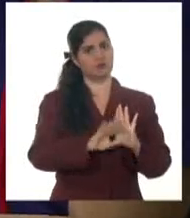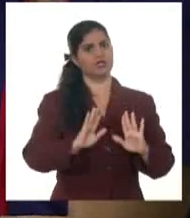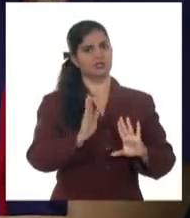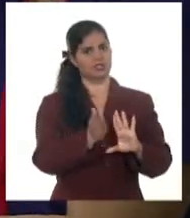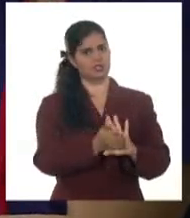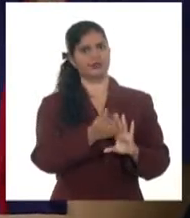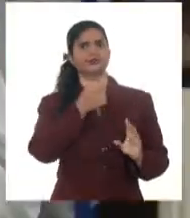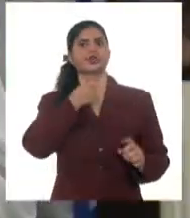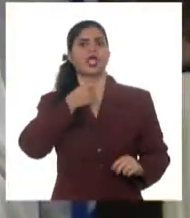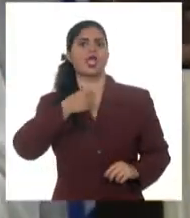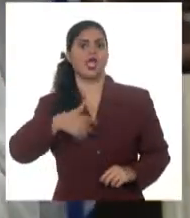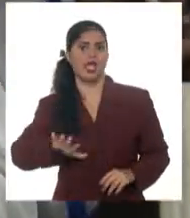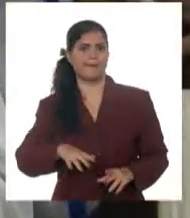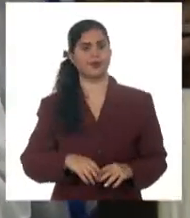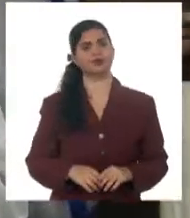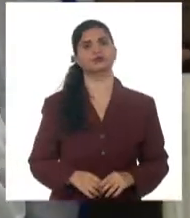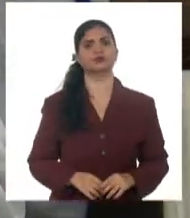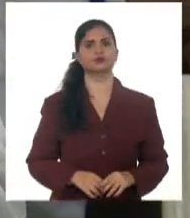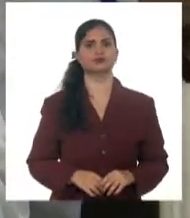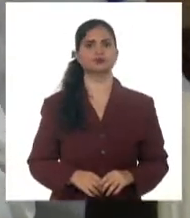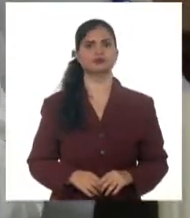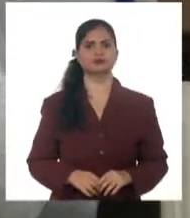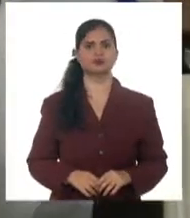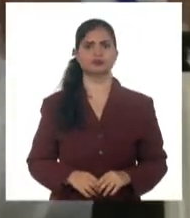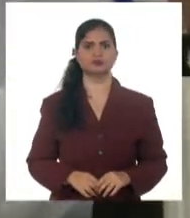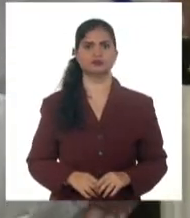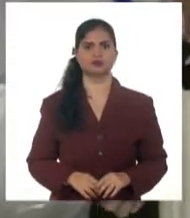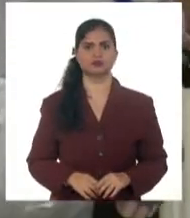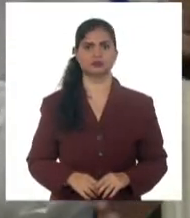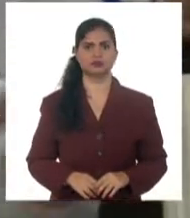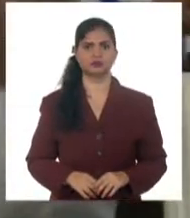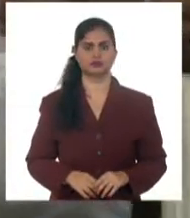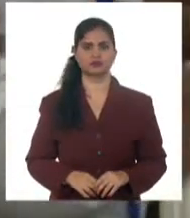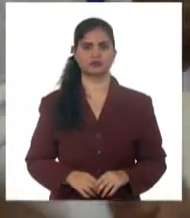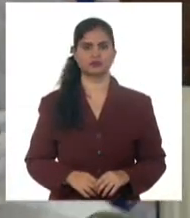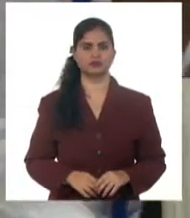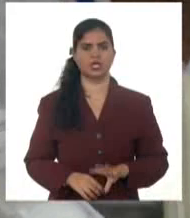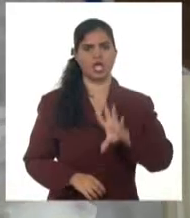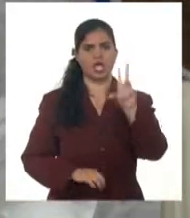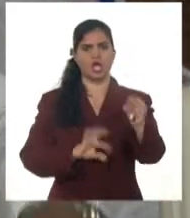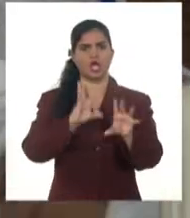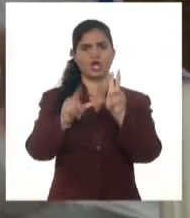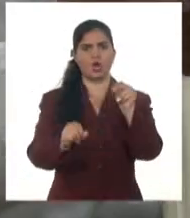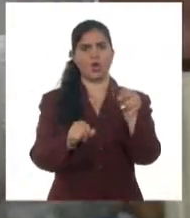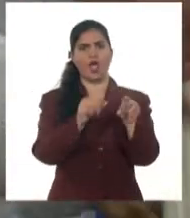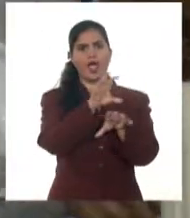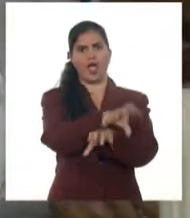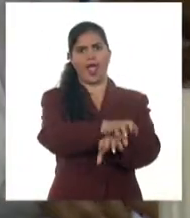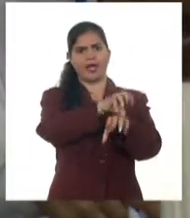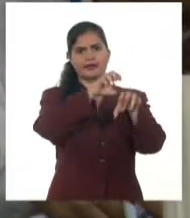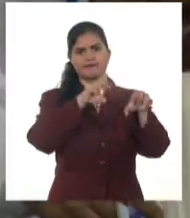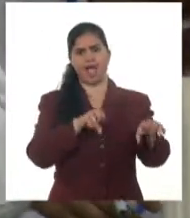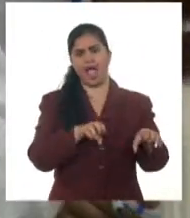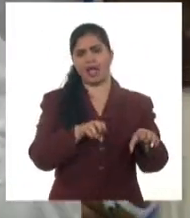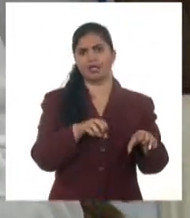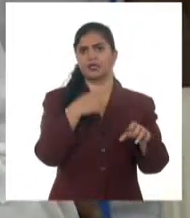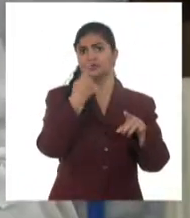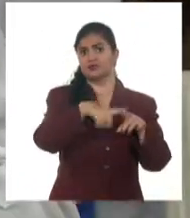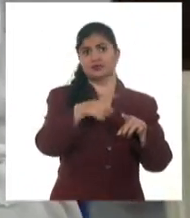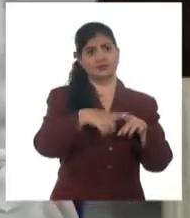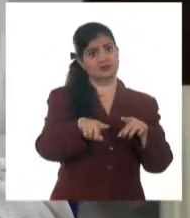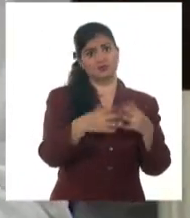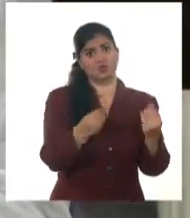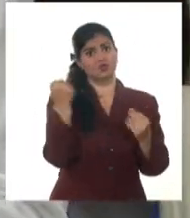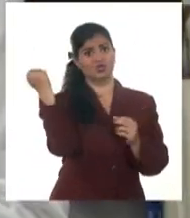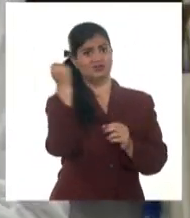ejemplo, la droga, las mismas que ahora están contenidas ahí, el ganado, este tema de los delitos contra el ganado, casi todo lo que está en las